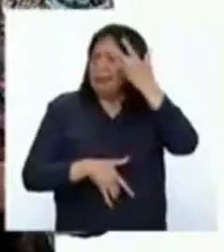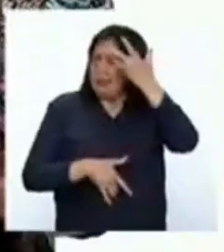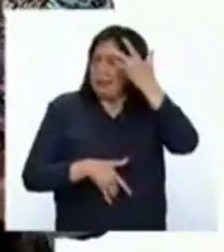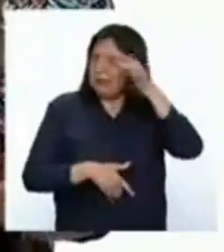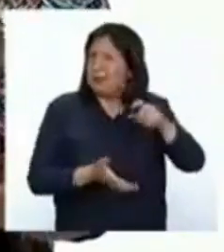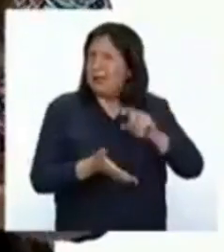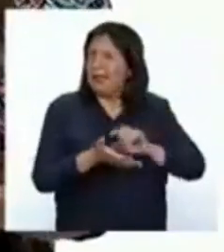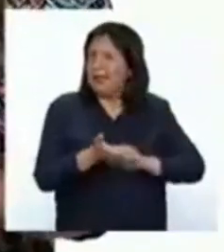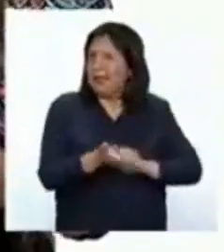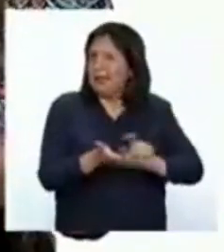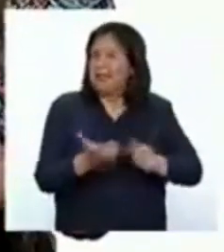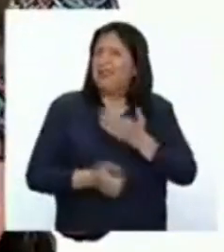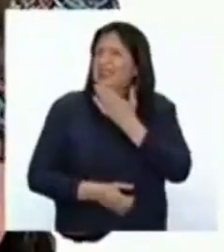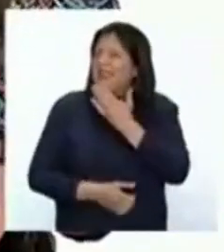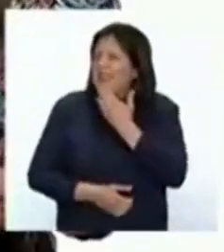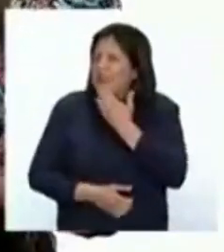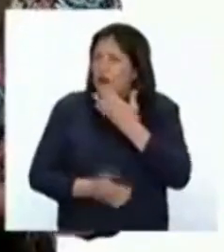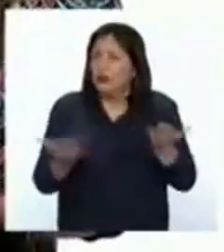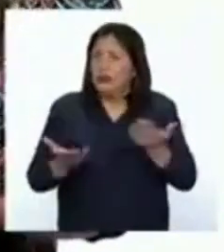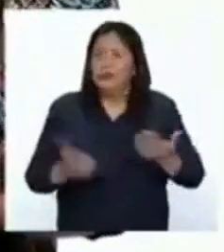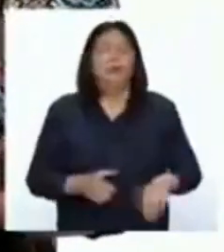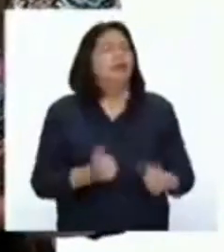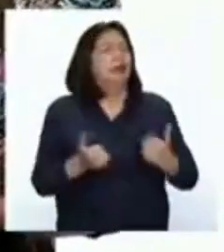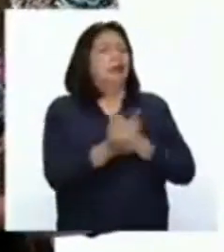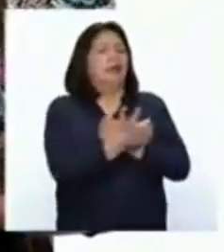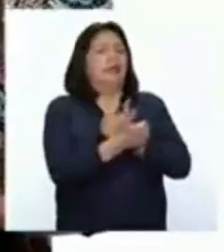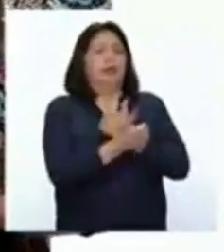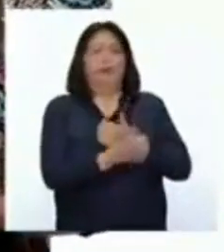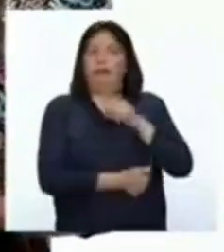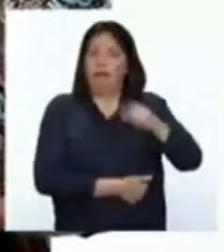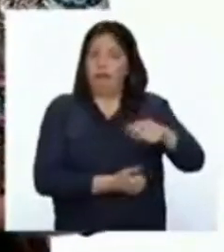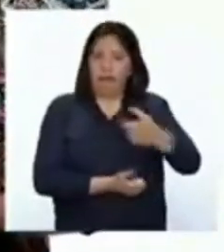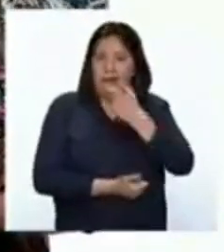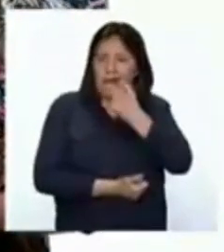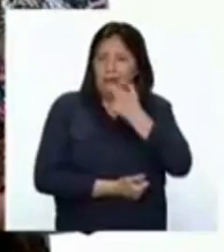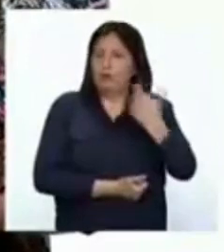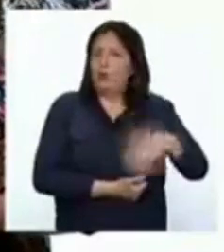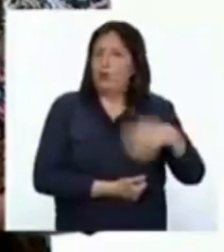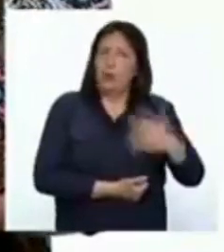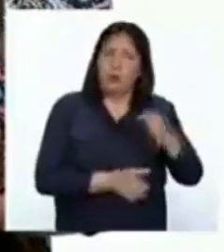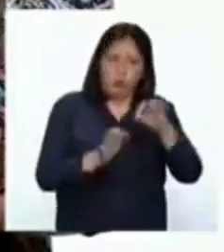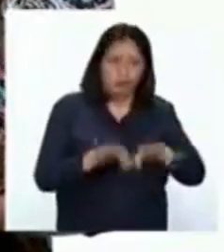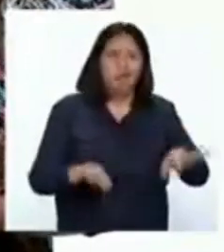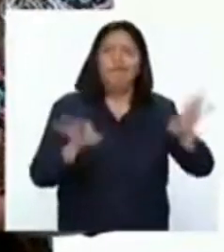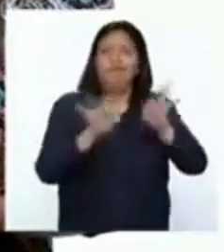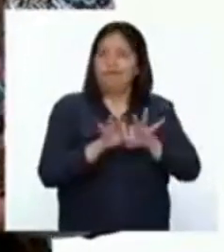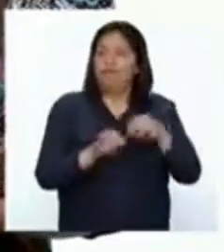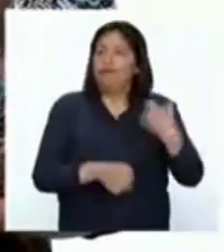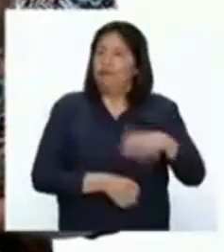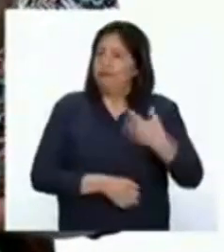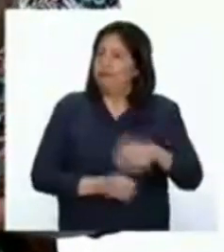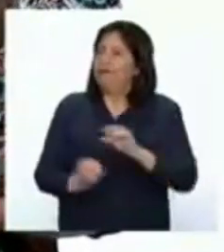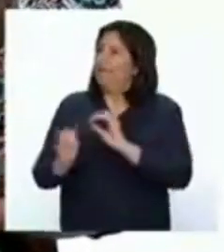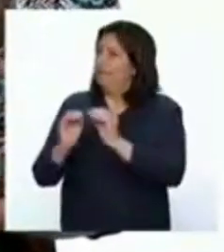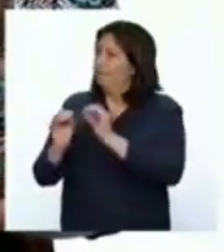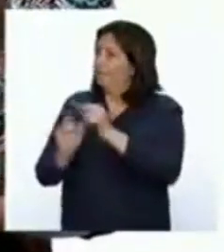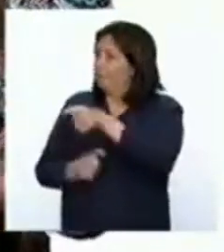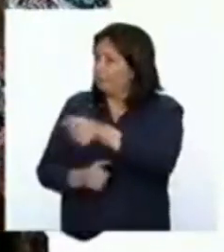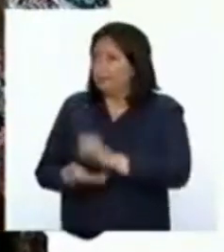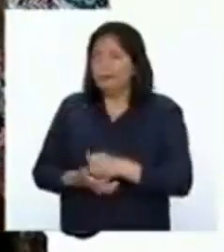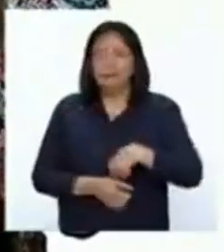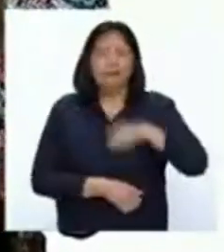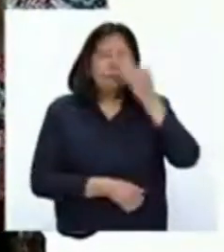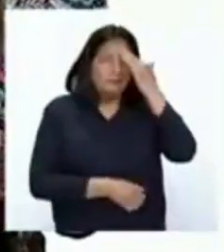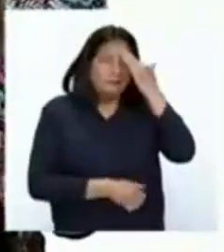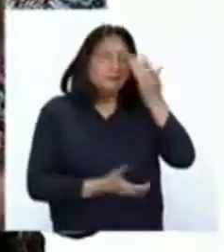Esta iniciativa surgió en Ayacucho. Ahora estas galletas son muy importantes y también una solución creativa. Vamos a